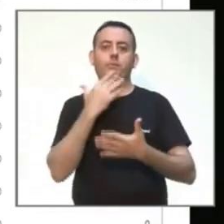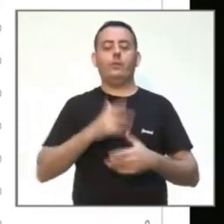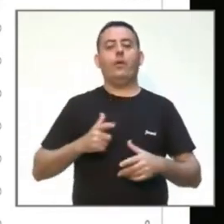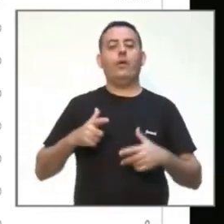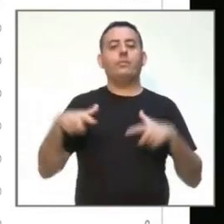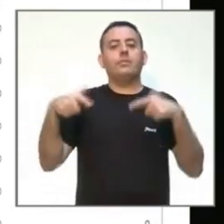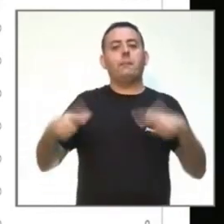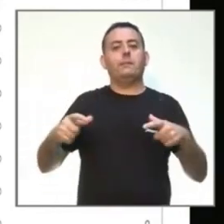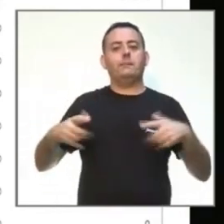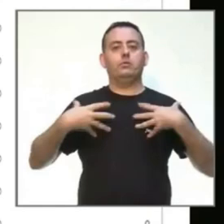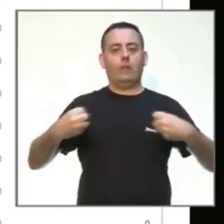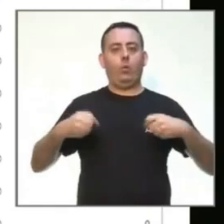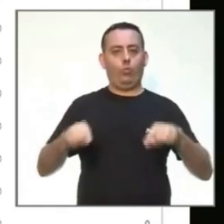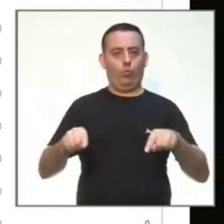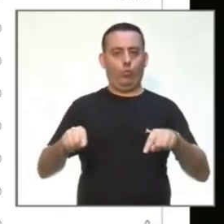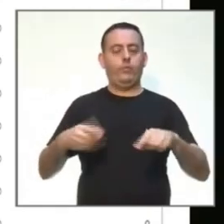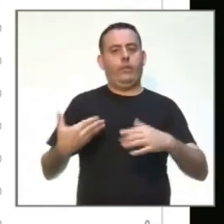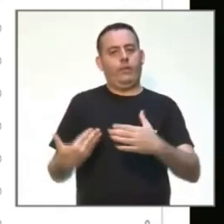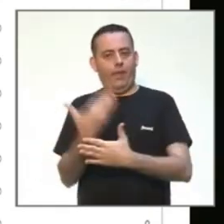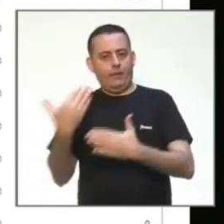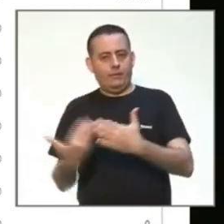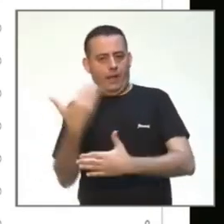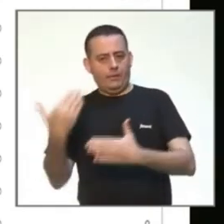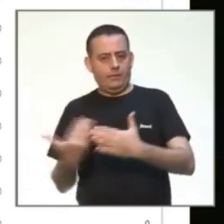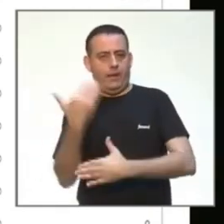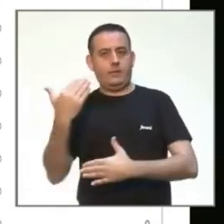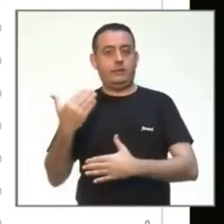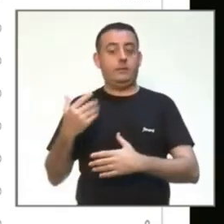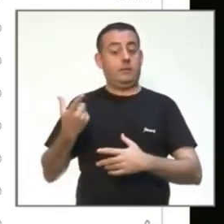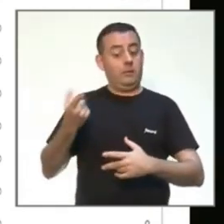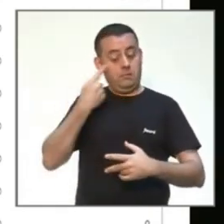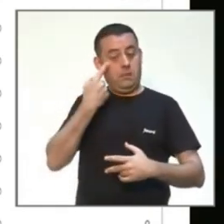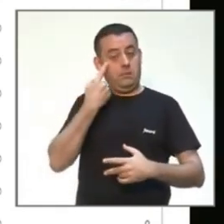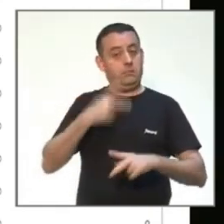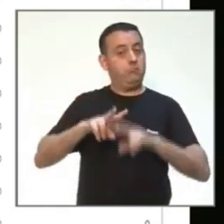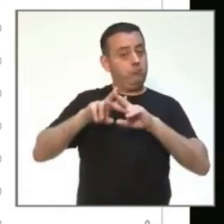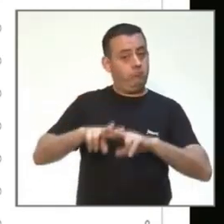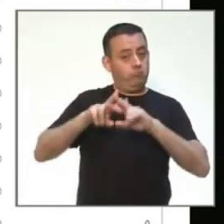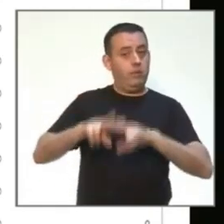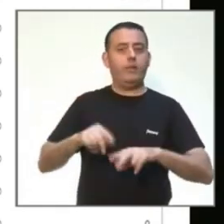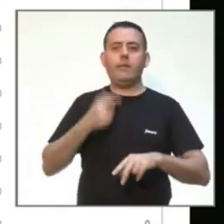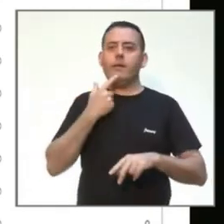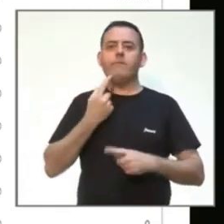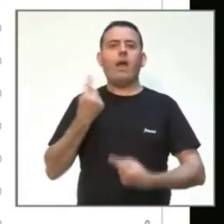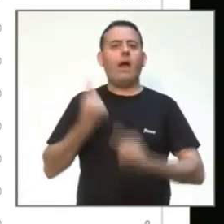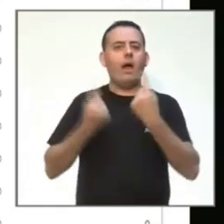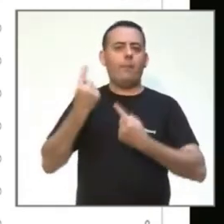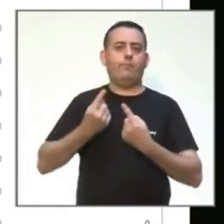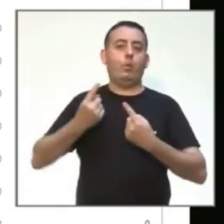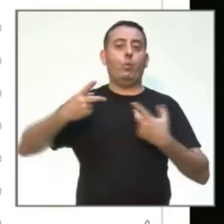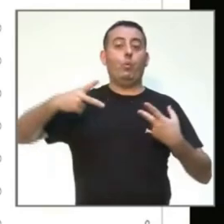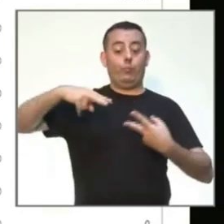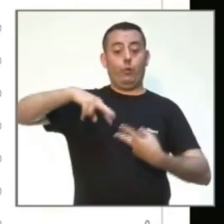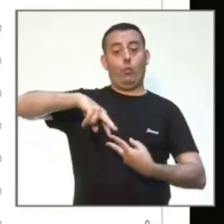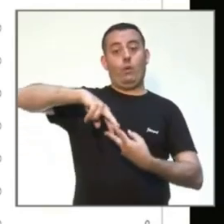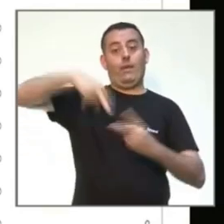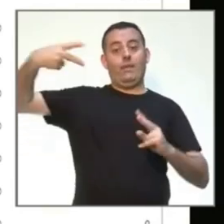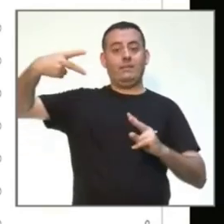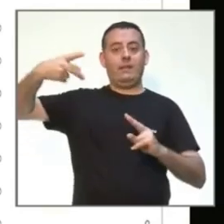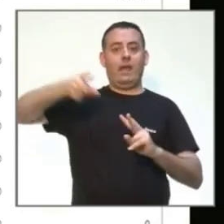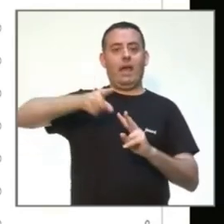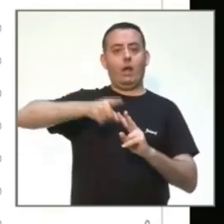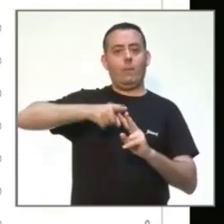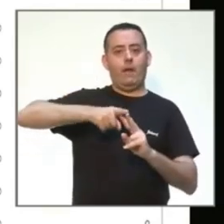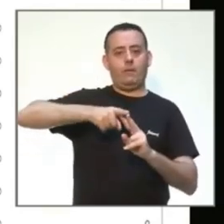en el que hemos, durante varios días, hemos visto que tenían unidades genómicas del virus.